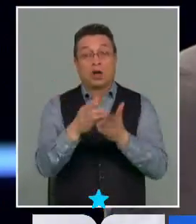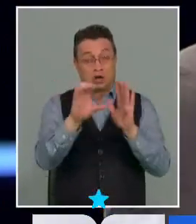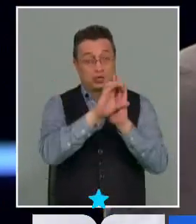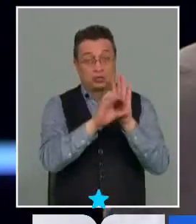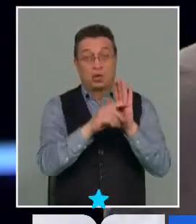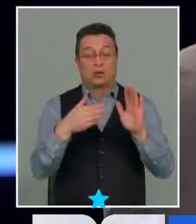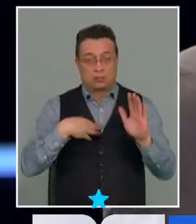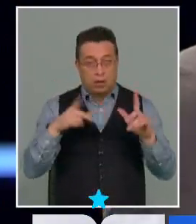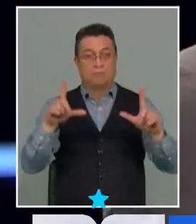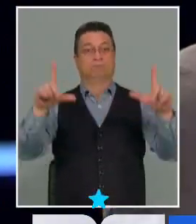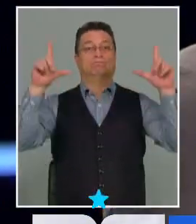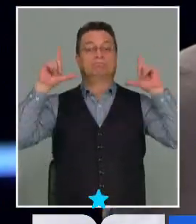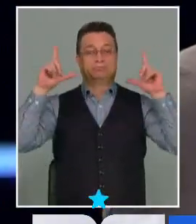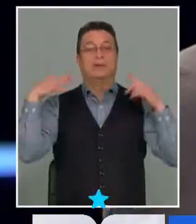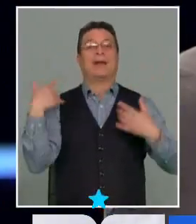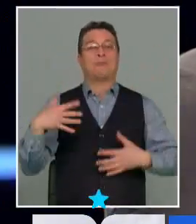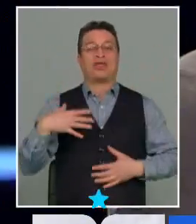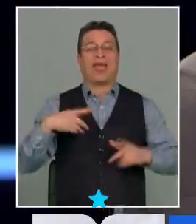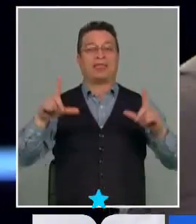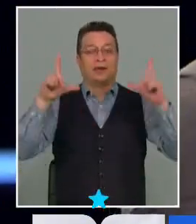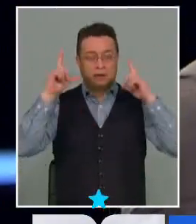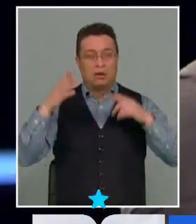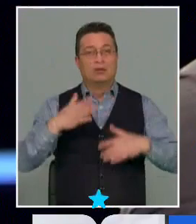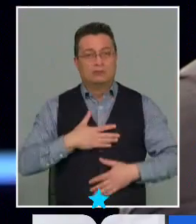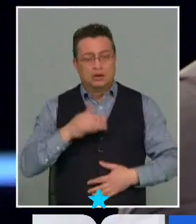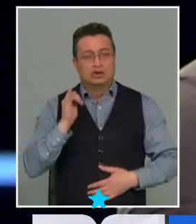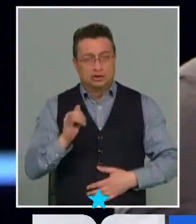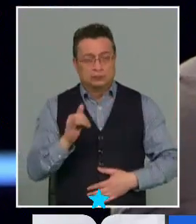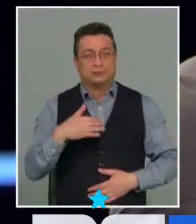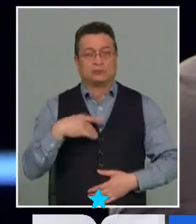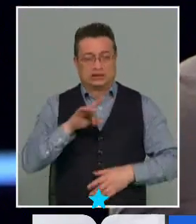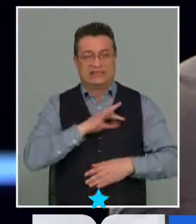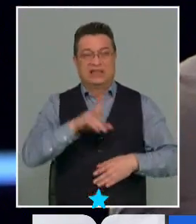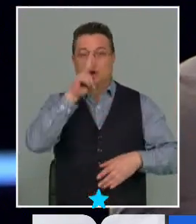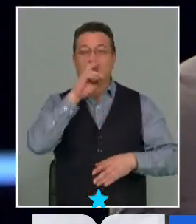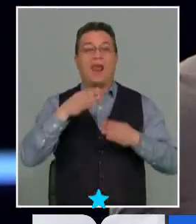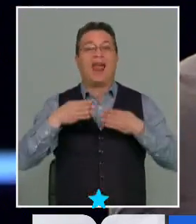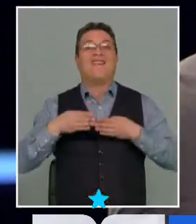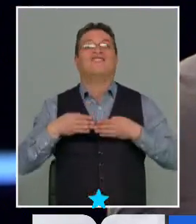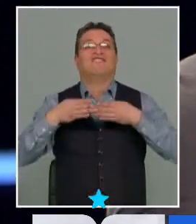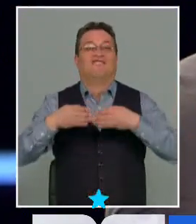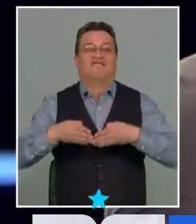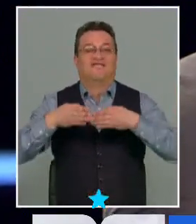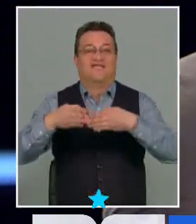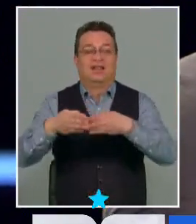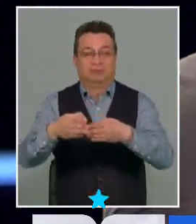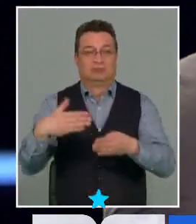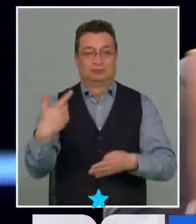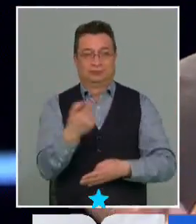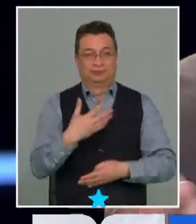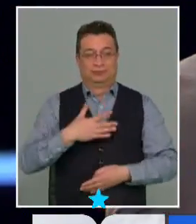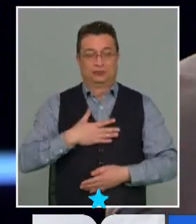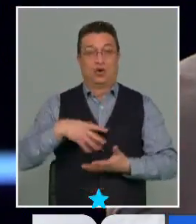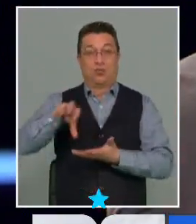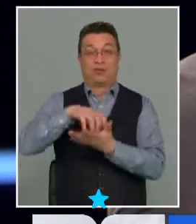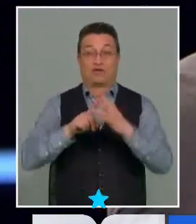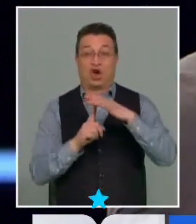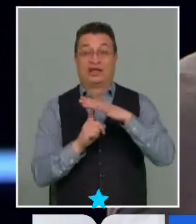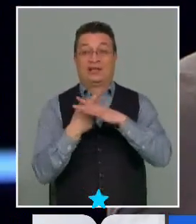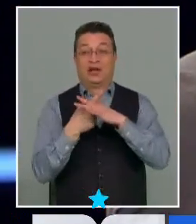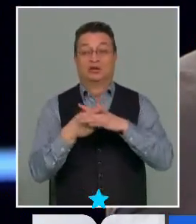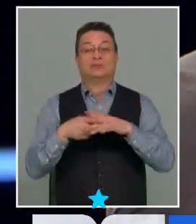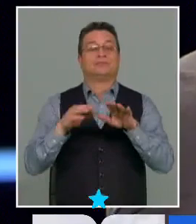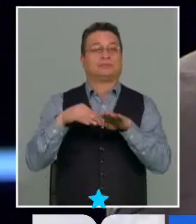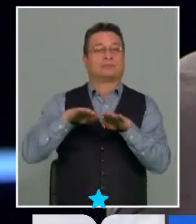nosotros nos puso en primera línea. Nosotros siempre decimos Chile es un gran barco, donde nosotros como pueblo originario estábamos